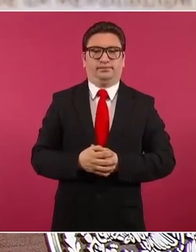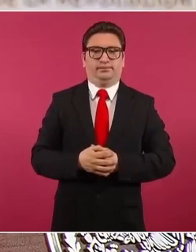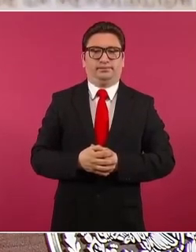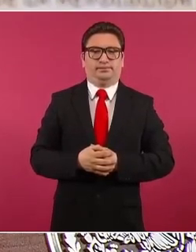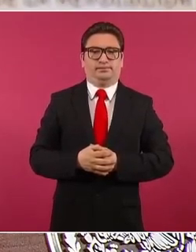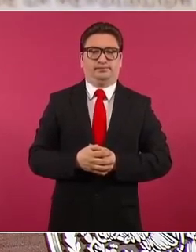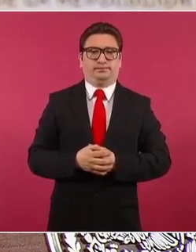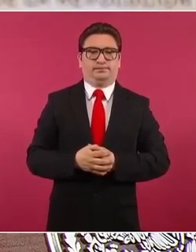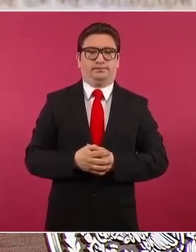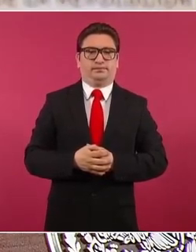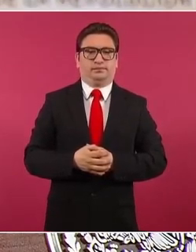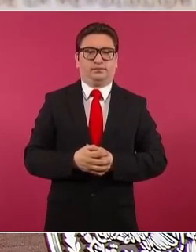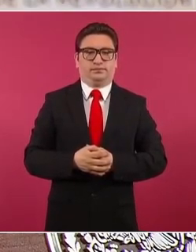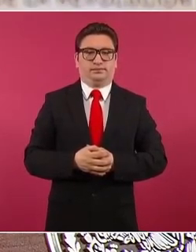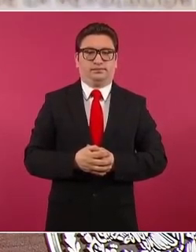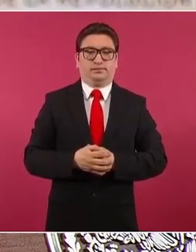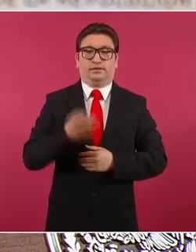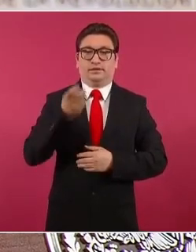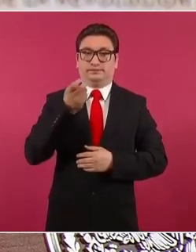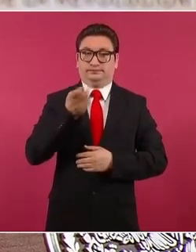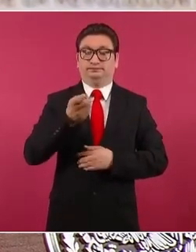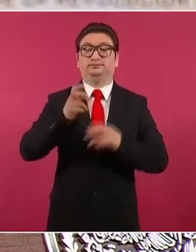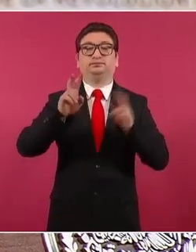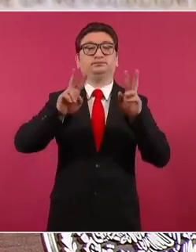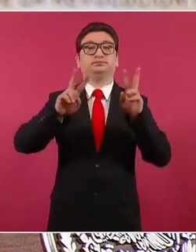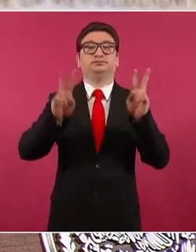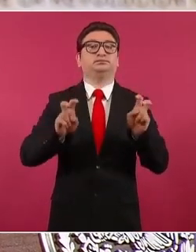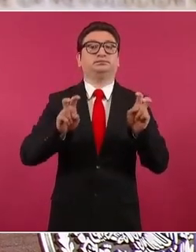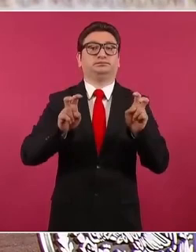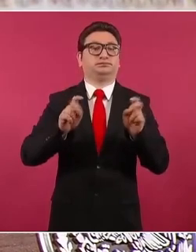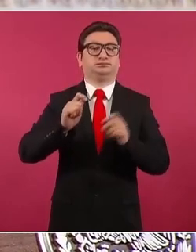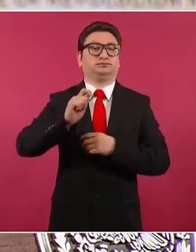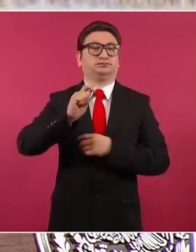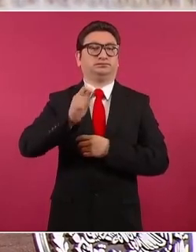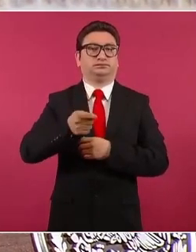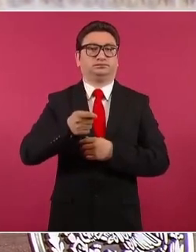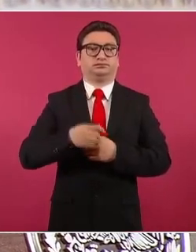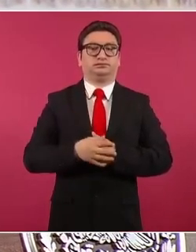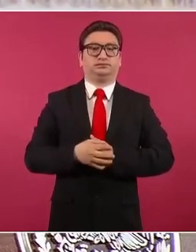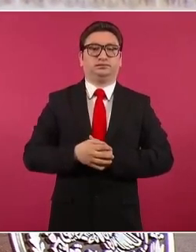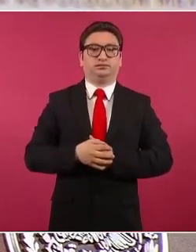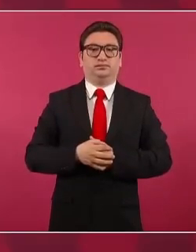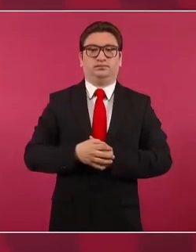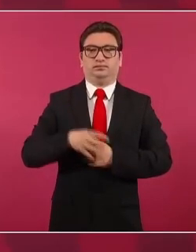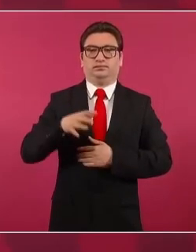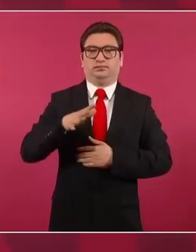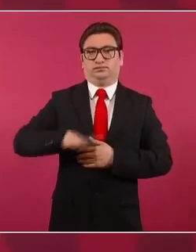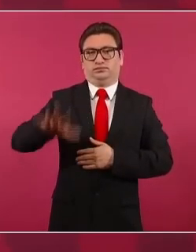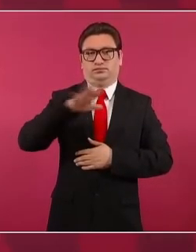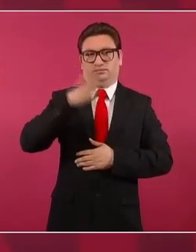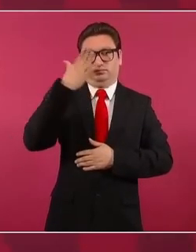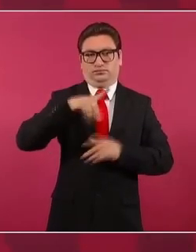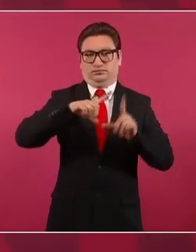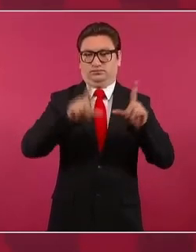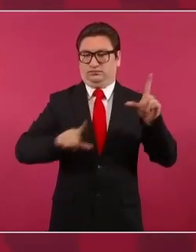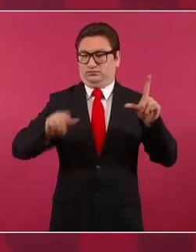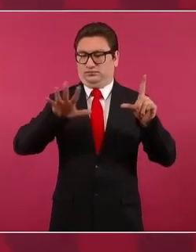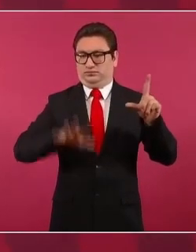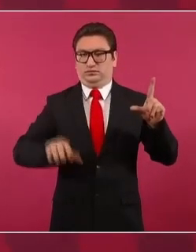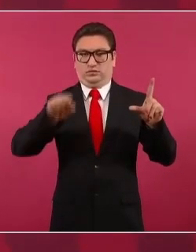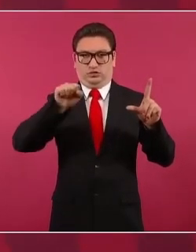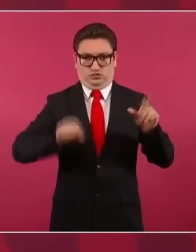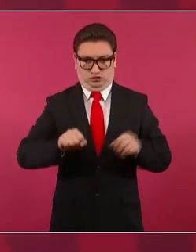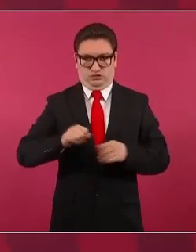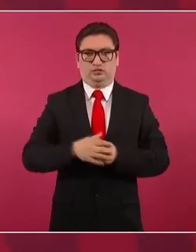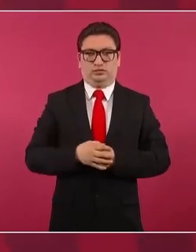Esto por lo que corresponde al sur del país y lo mismo se está